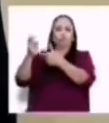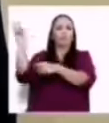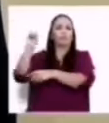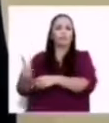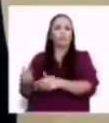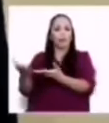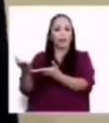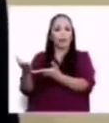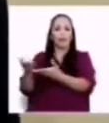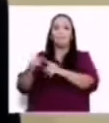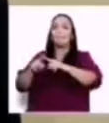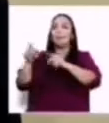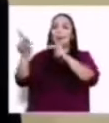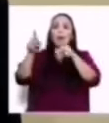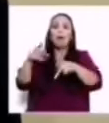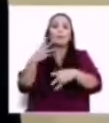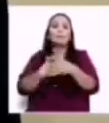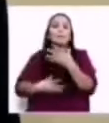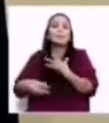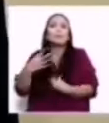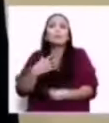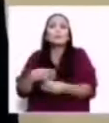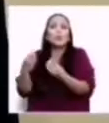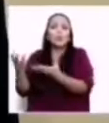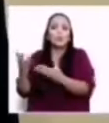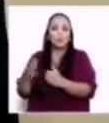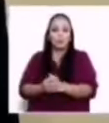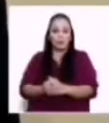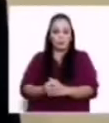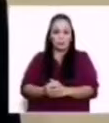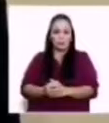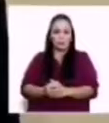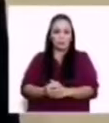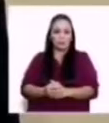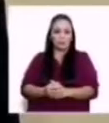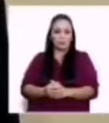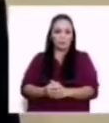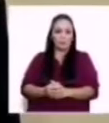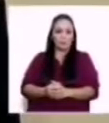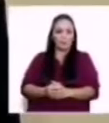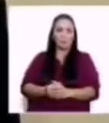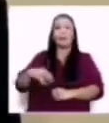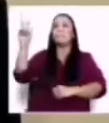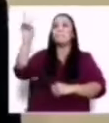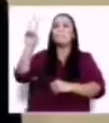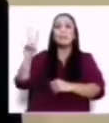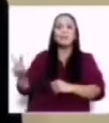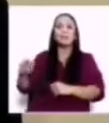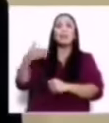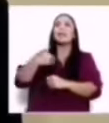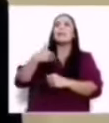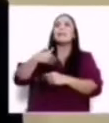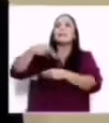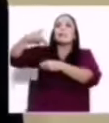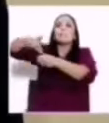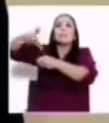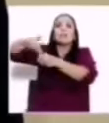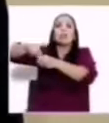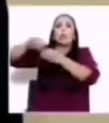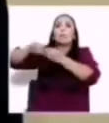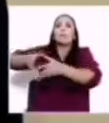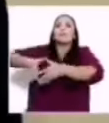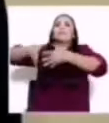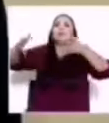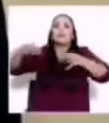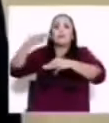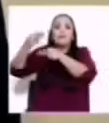gente es más miserable. Tiene las reservas de petróleo comprobadas más grandes del mundo. Y